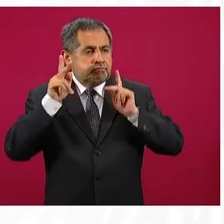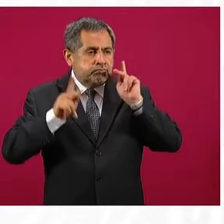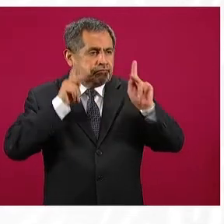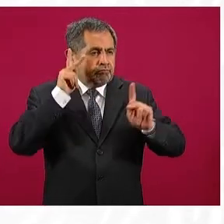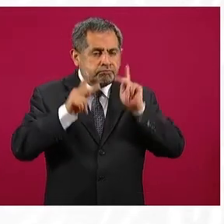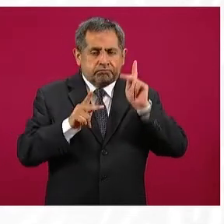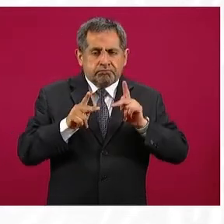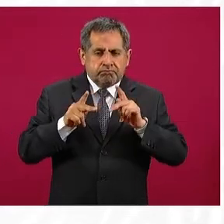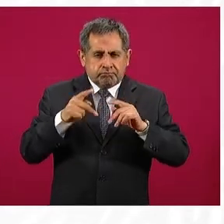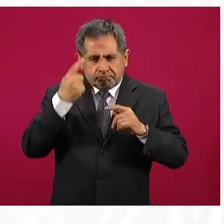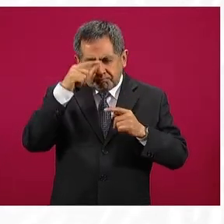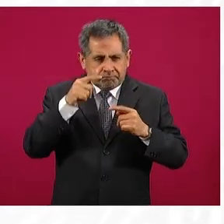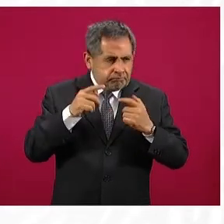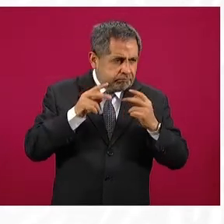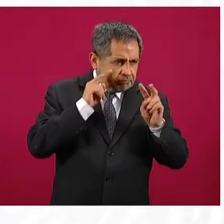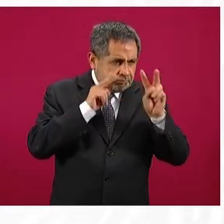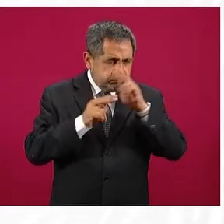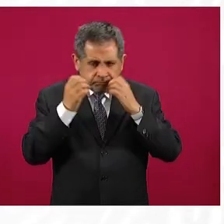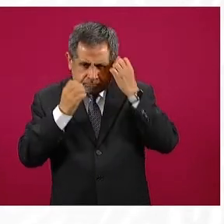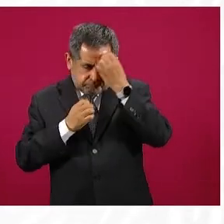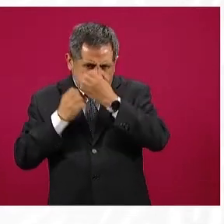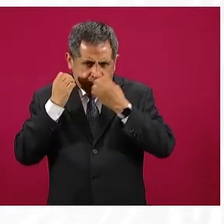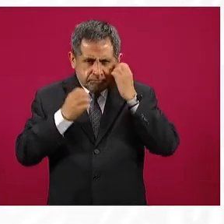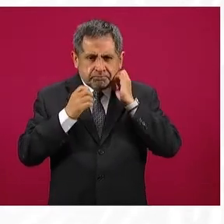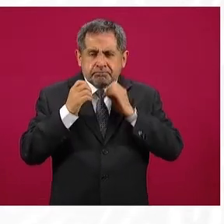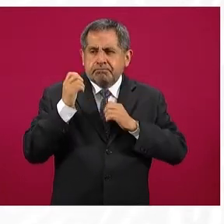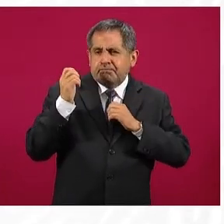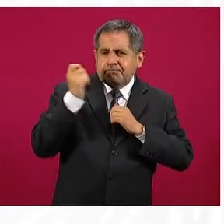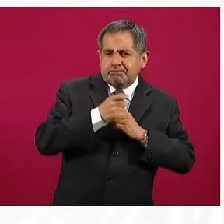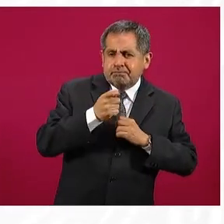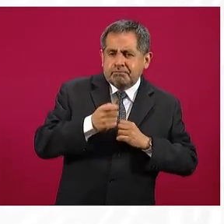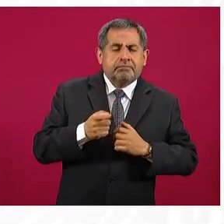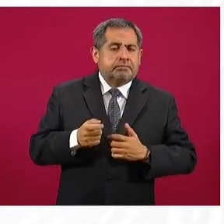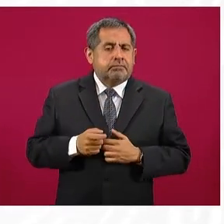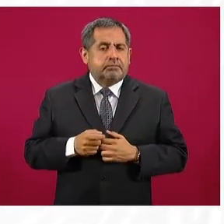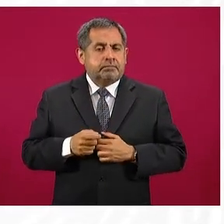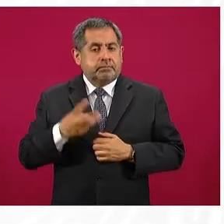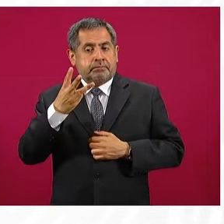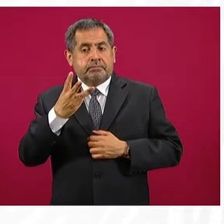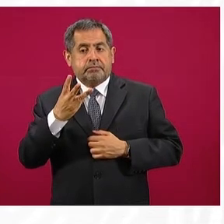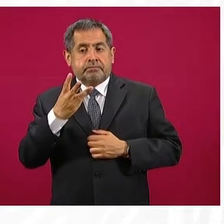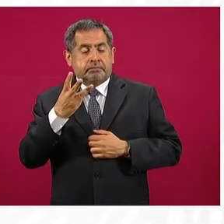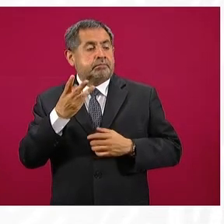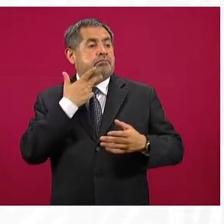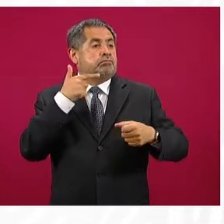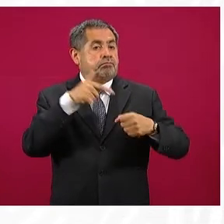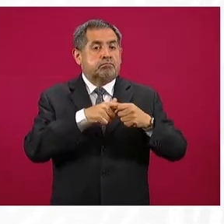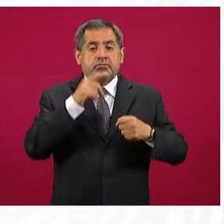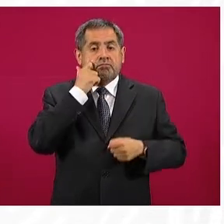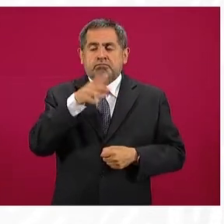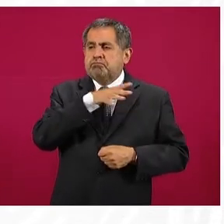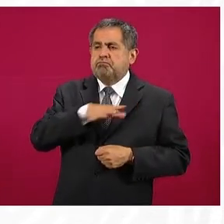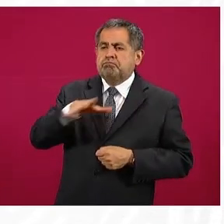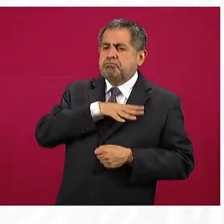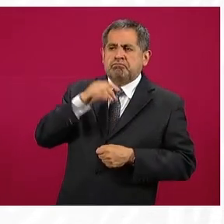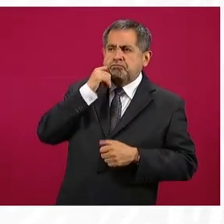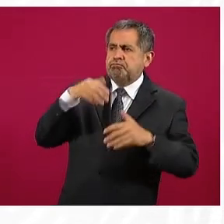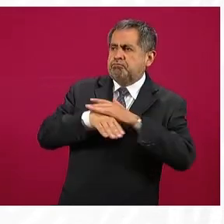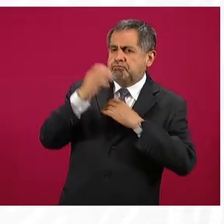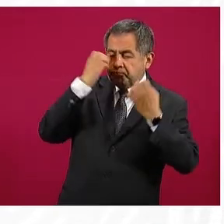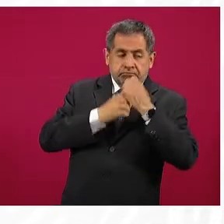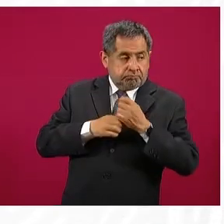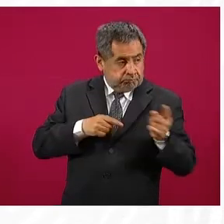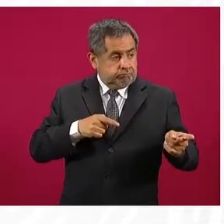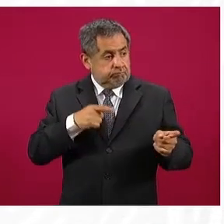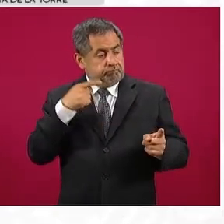realizadas para atender esas denuncias. Tres gasolineras no se dejaron verificar. Fue la gasolinera